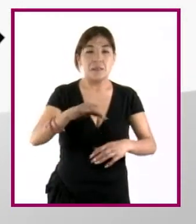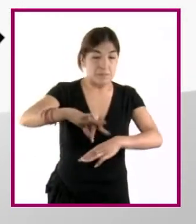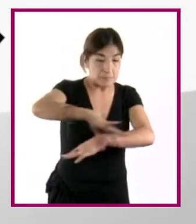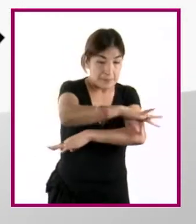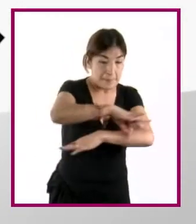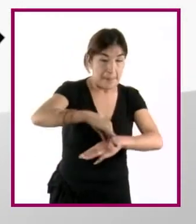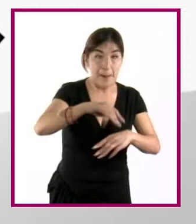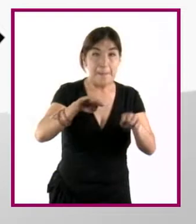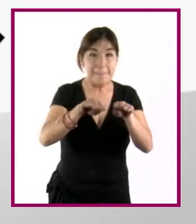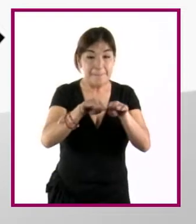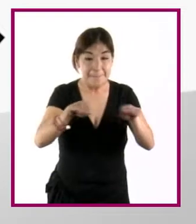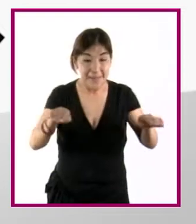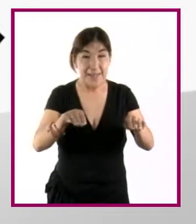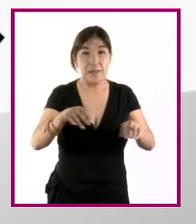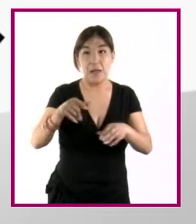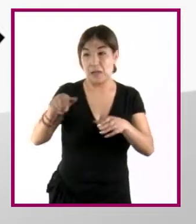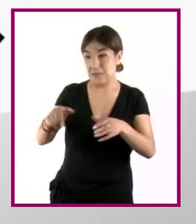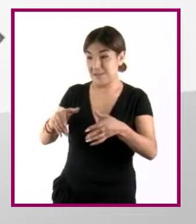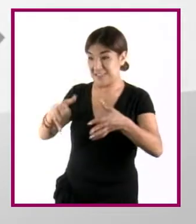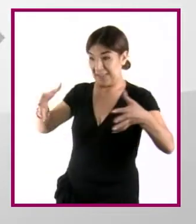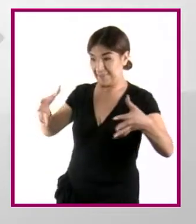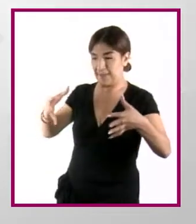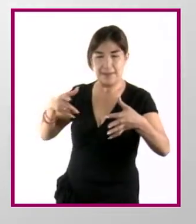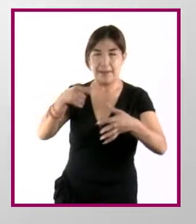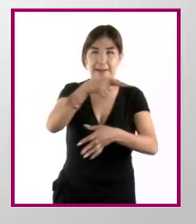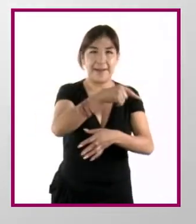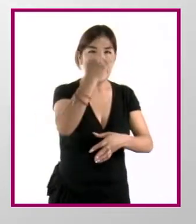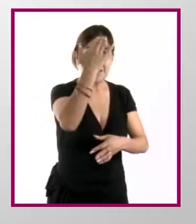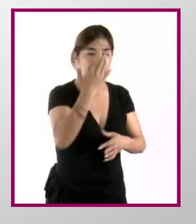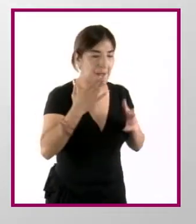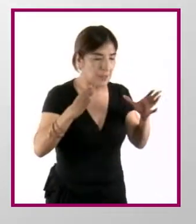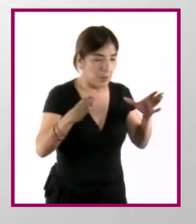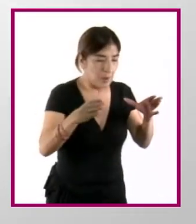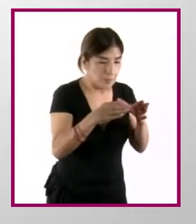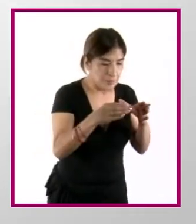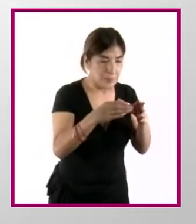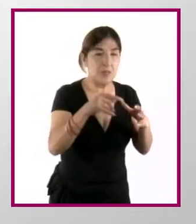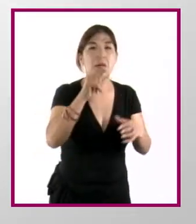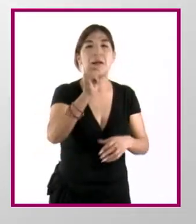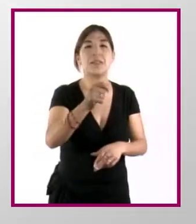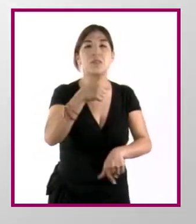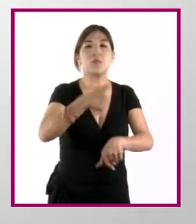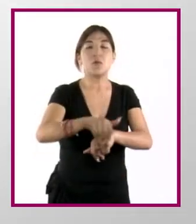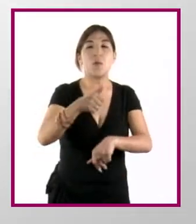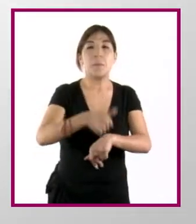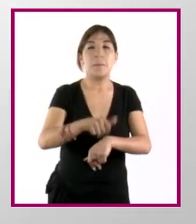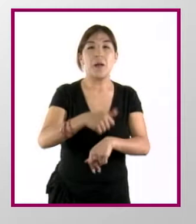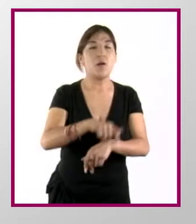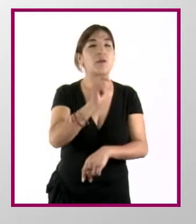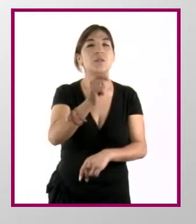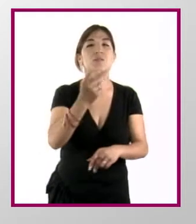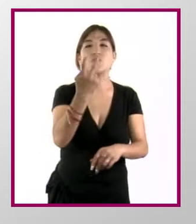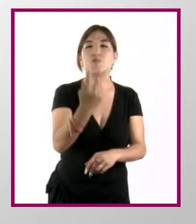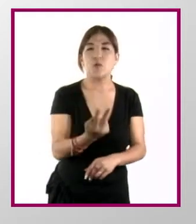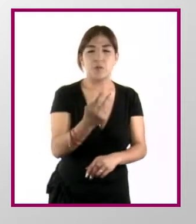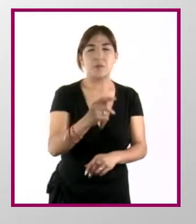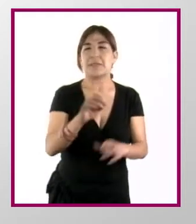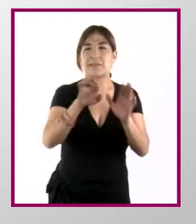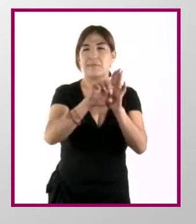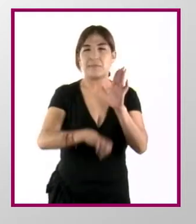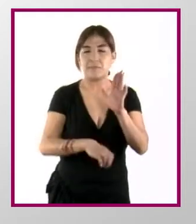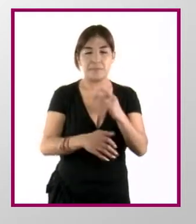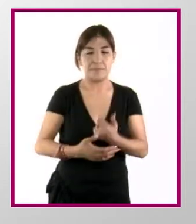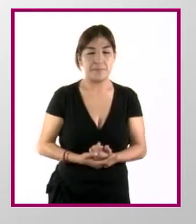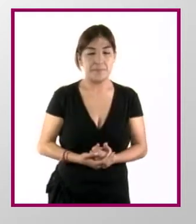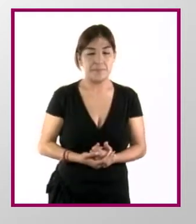dimensiones reales del objeto y las de la imagen. La escala está definida por dos números que determinan esta relación. Por ejemplo,